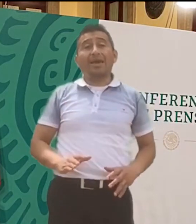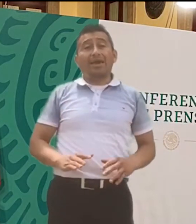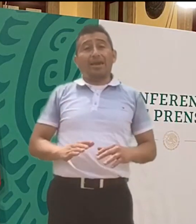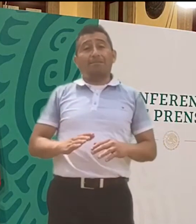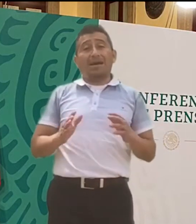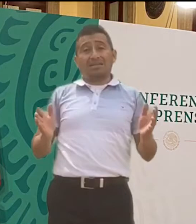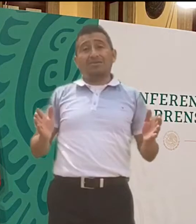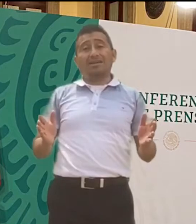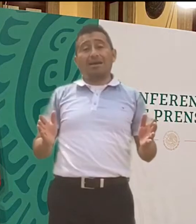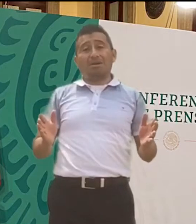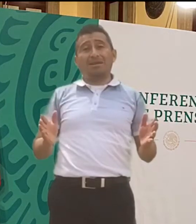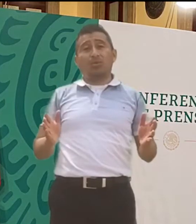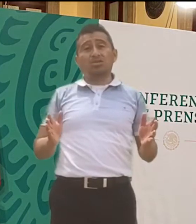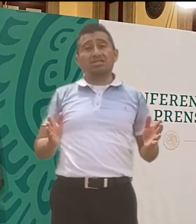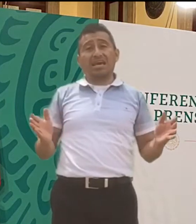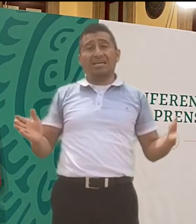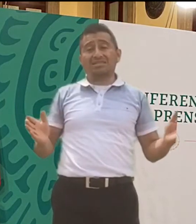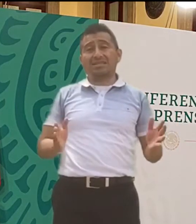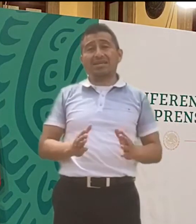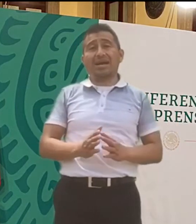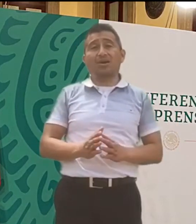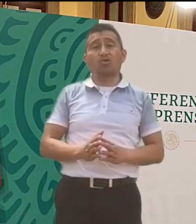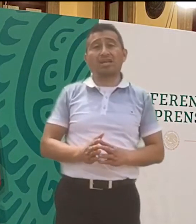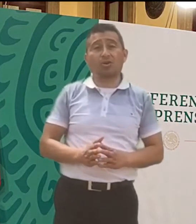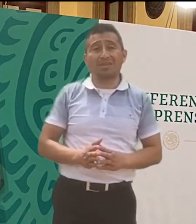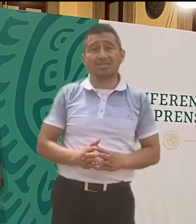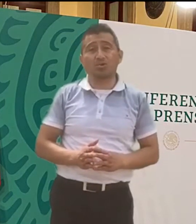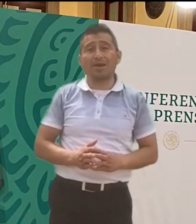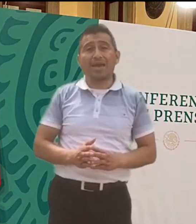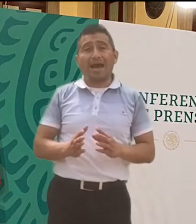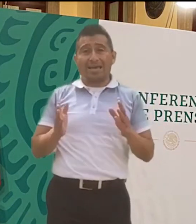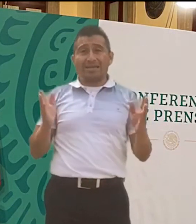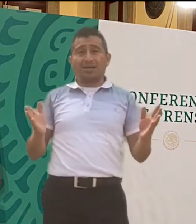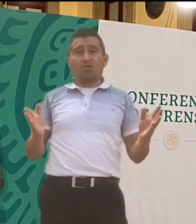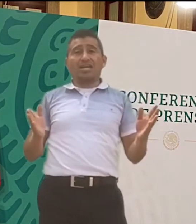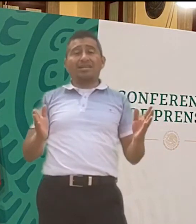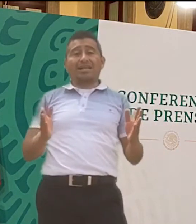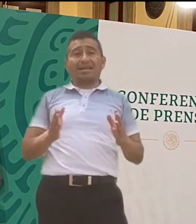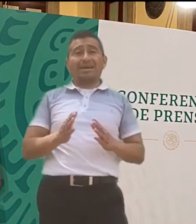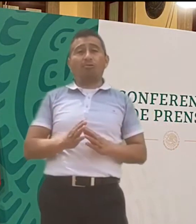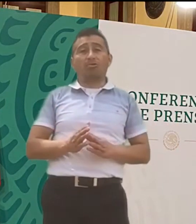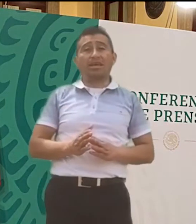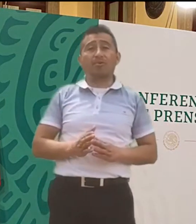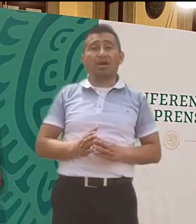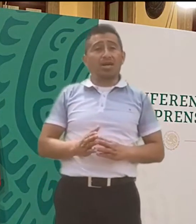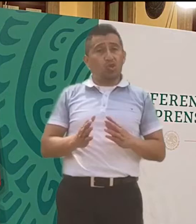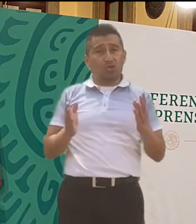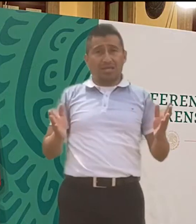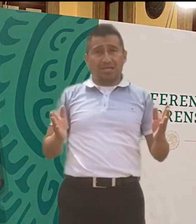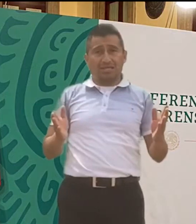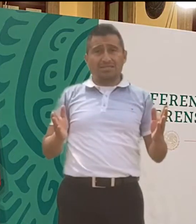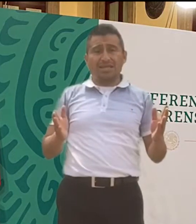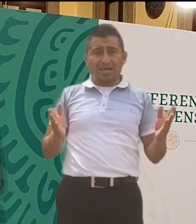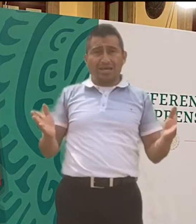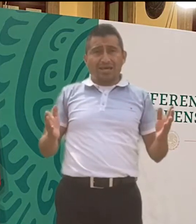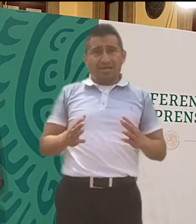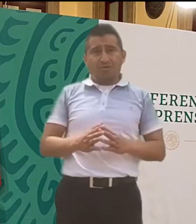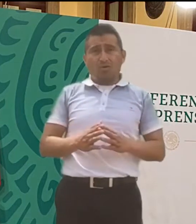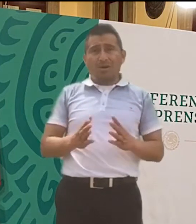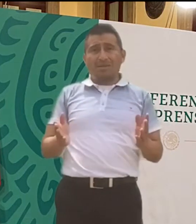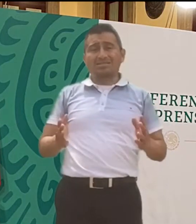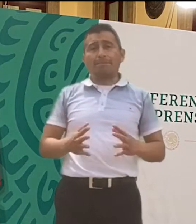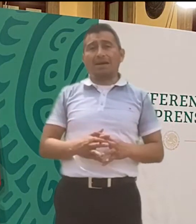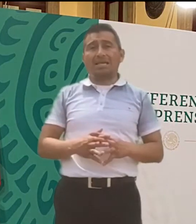jueves para recibir la primera dosis de AstraZeneca contra el COVID-19. Hay que recordar que la alcaldía de Cuauhtémoc, donde reside